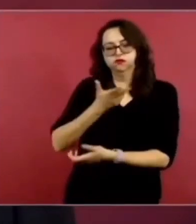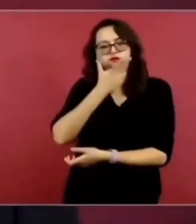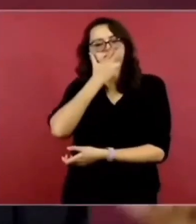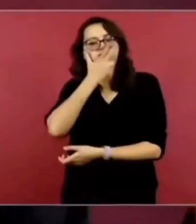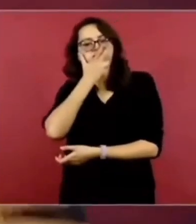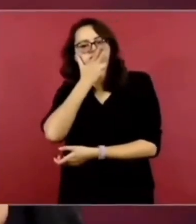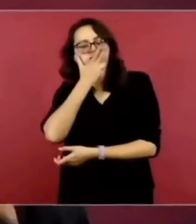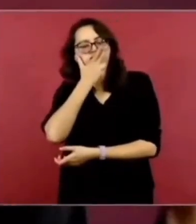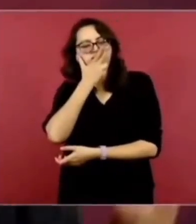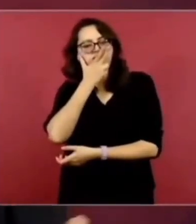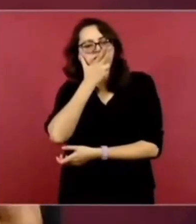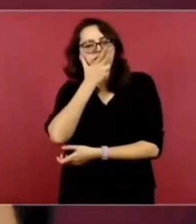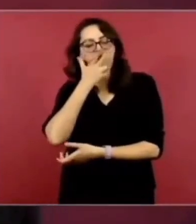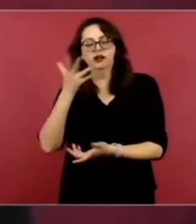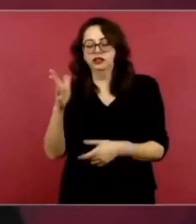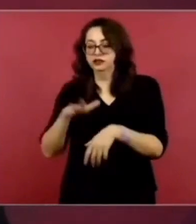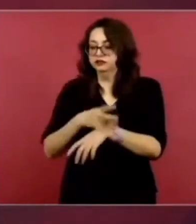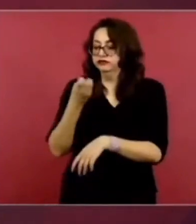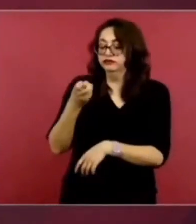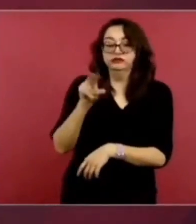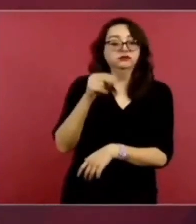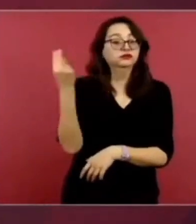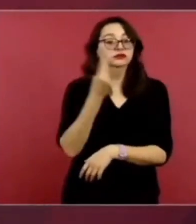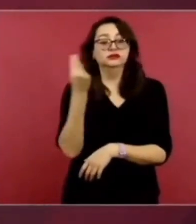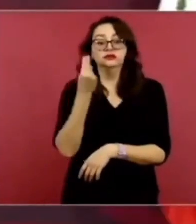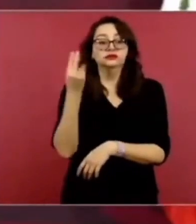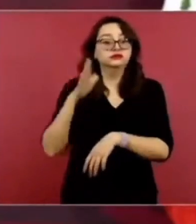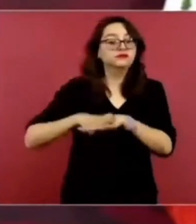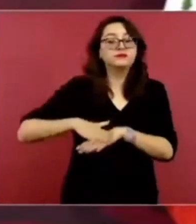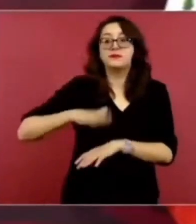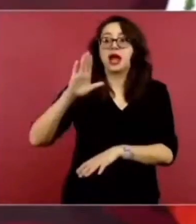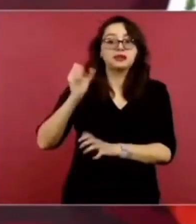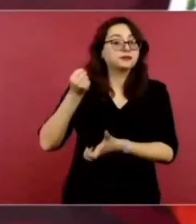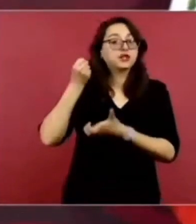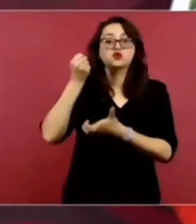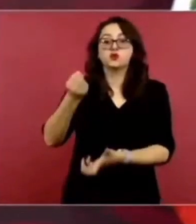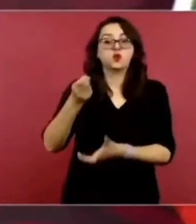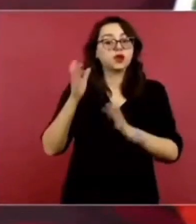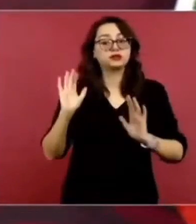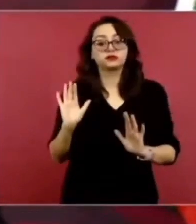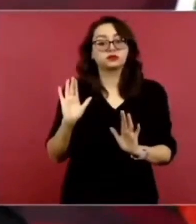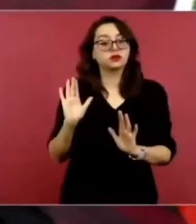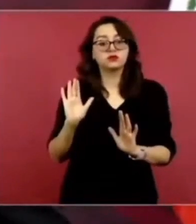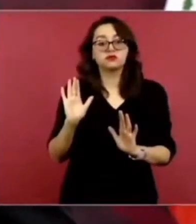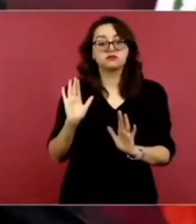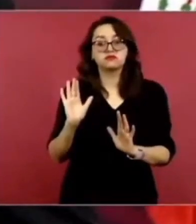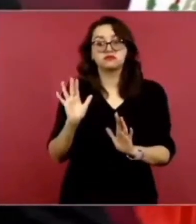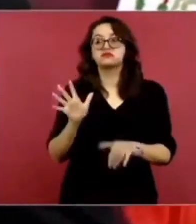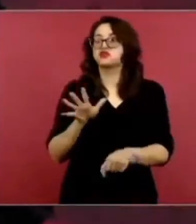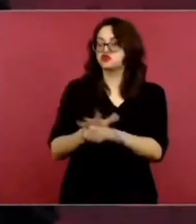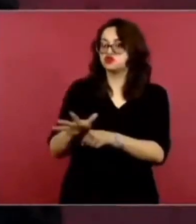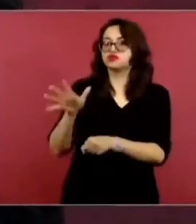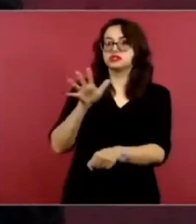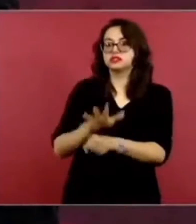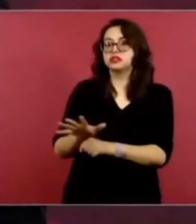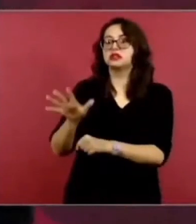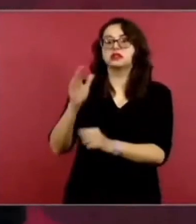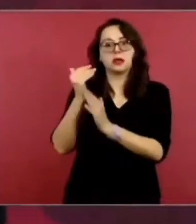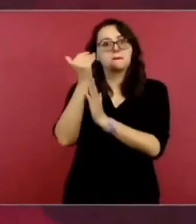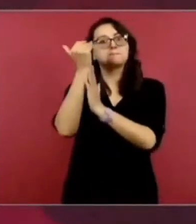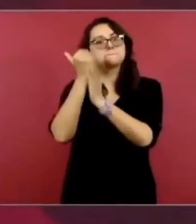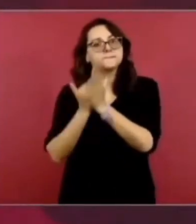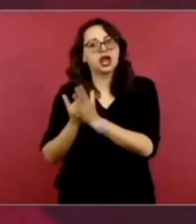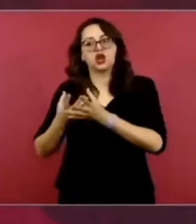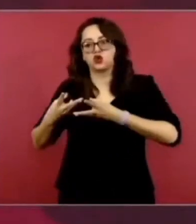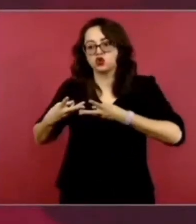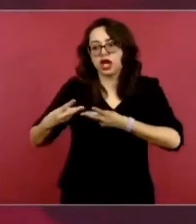con el mismo presupuesto de antes, ahora podemos comprar